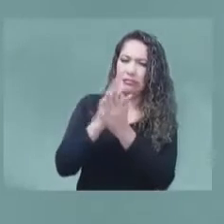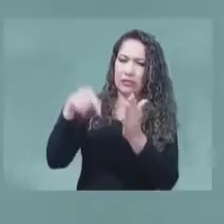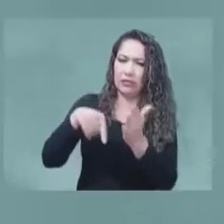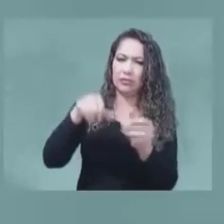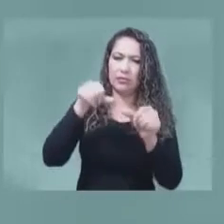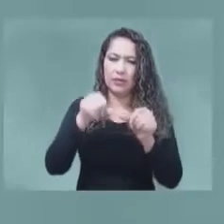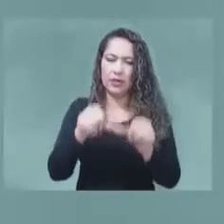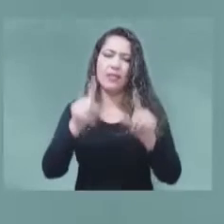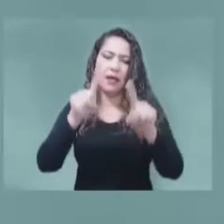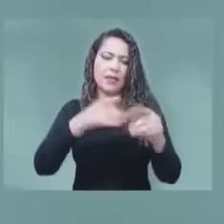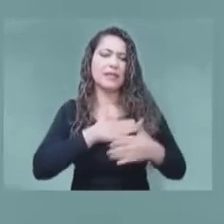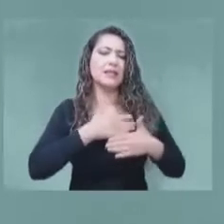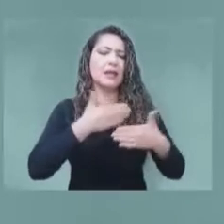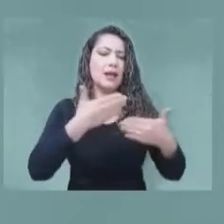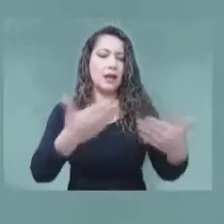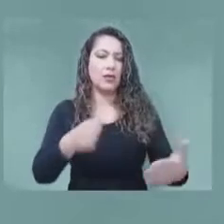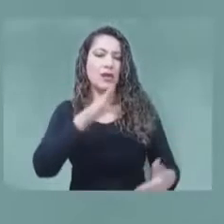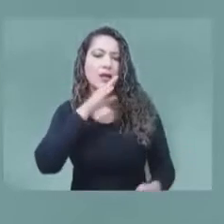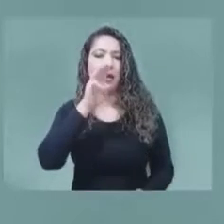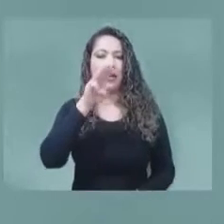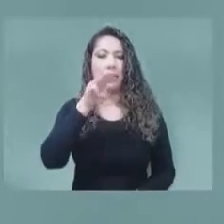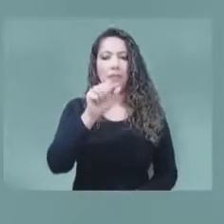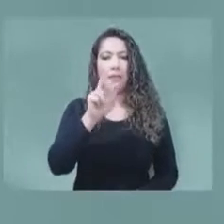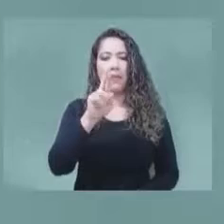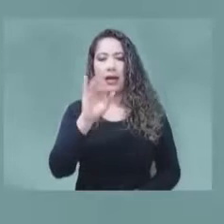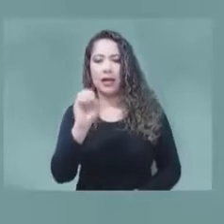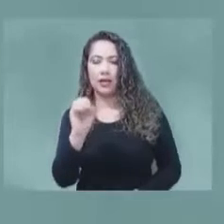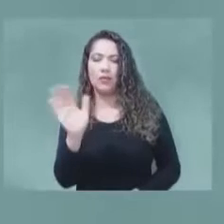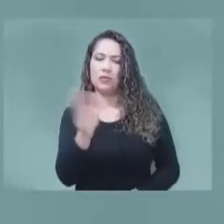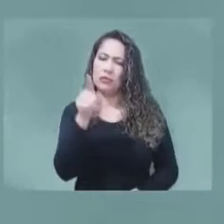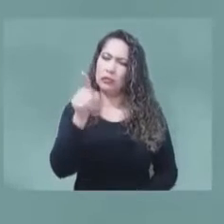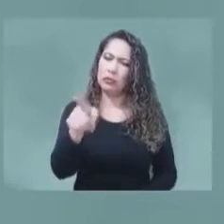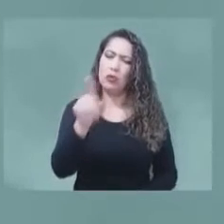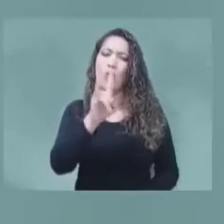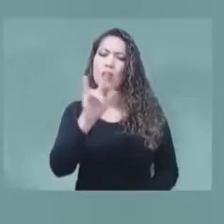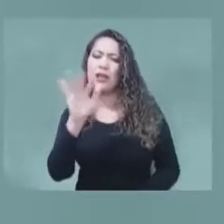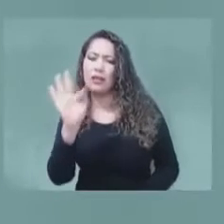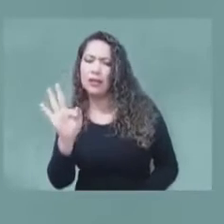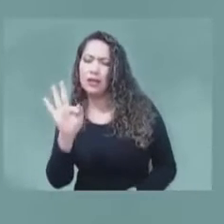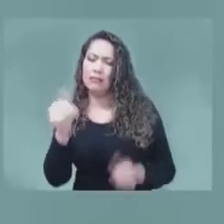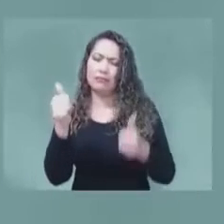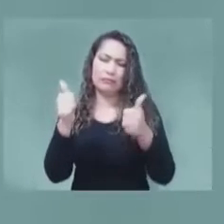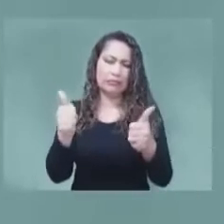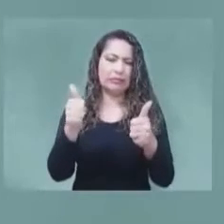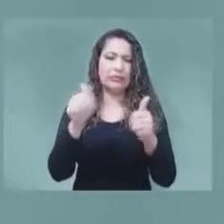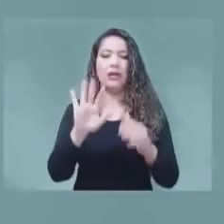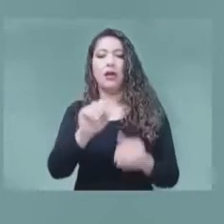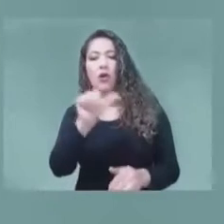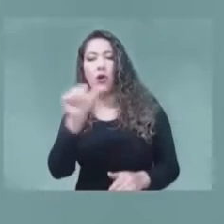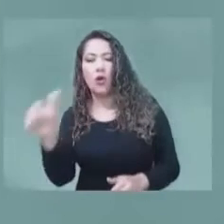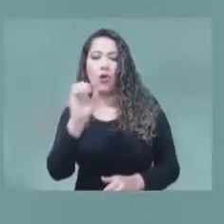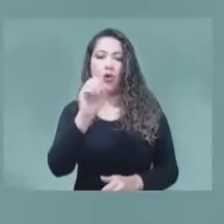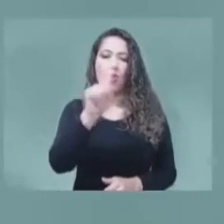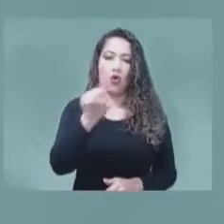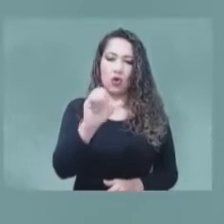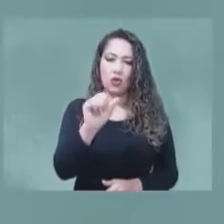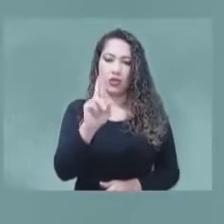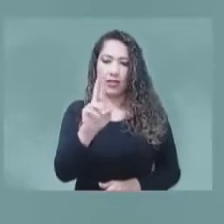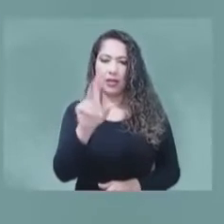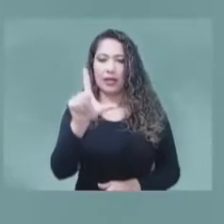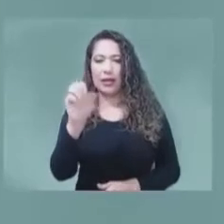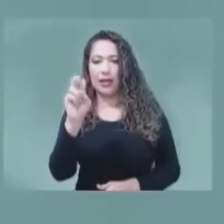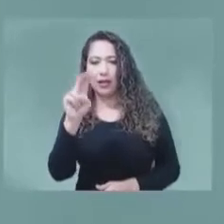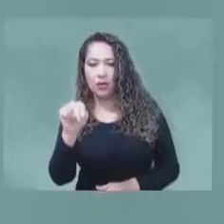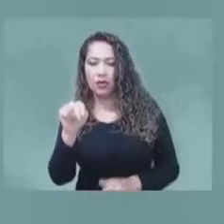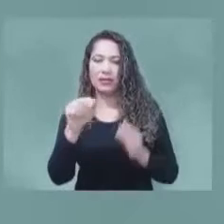director de radiocomunicaciones de la UIT. A Óscar León, secretario general de la Conferencia Interamericana de las Telecomunicaciones, CITEL.